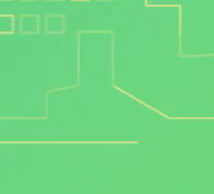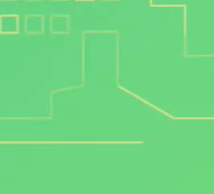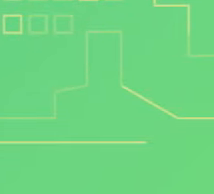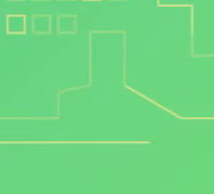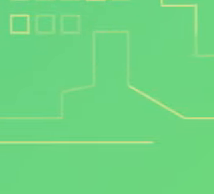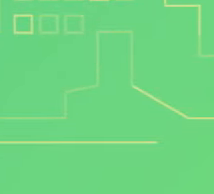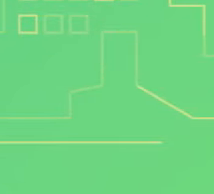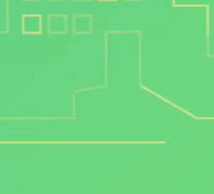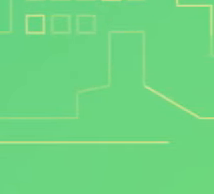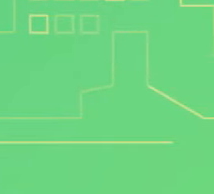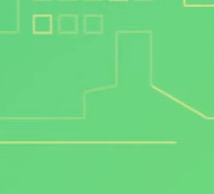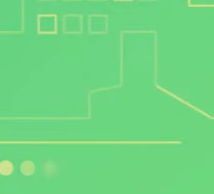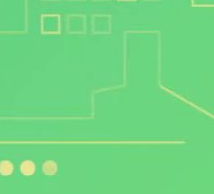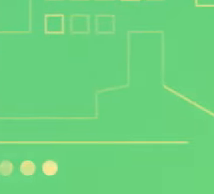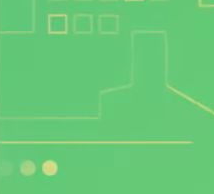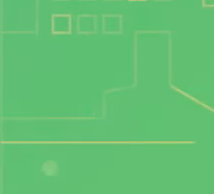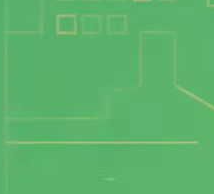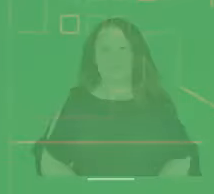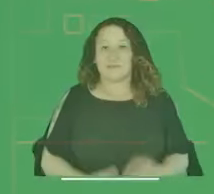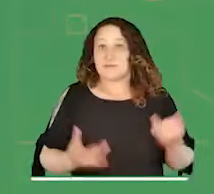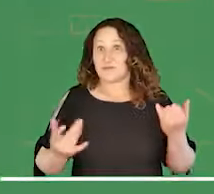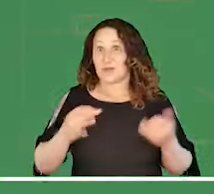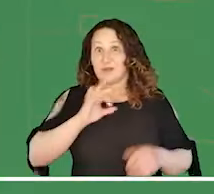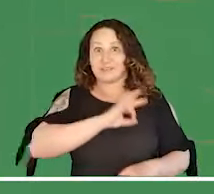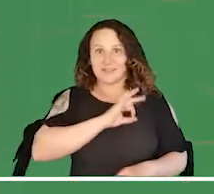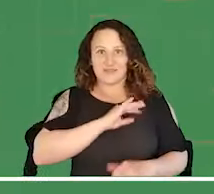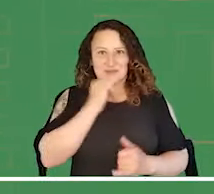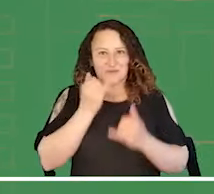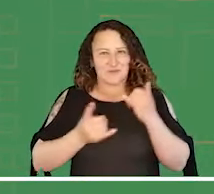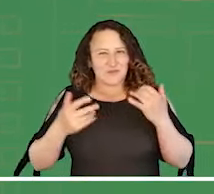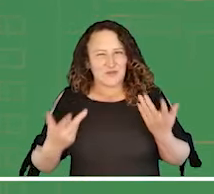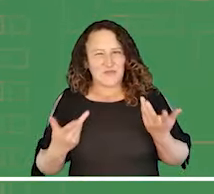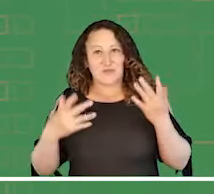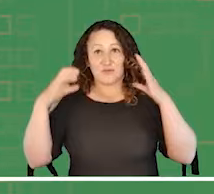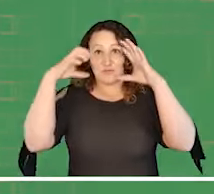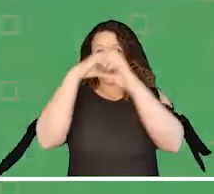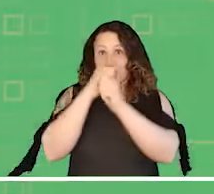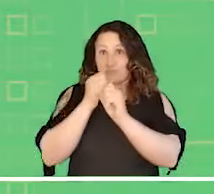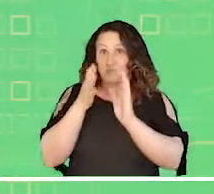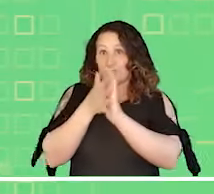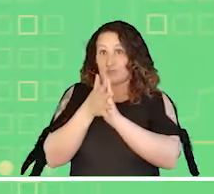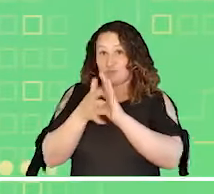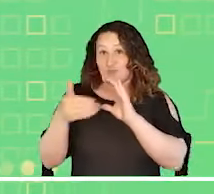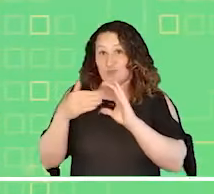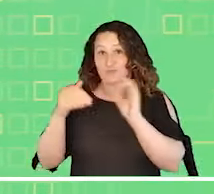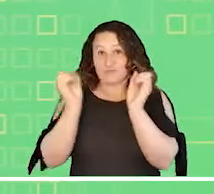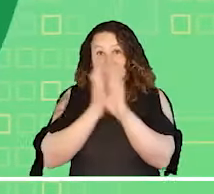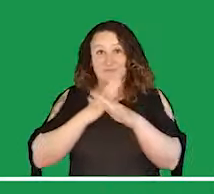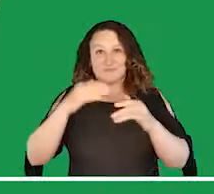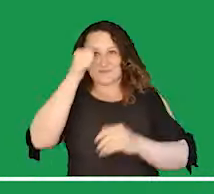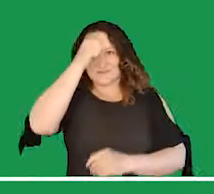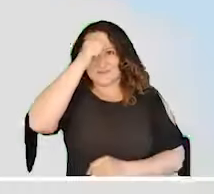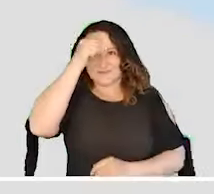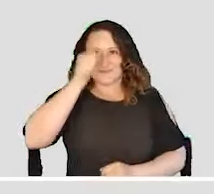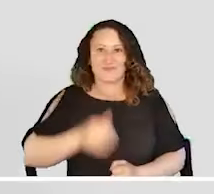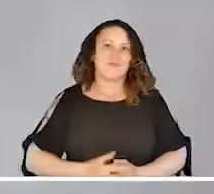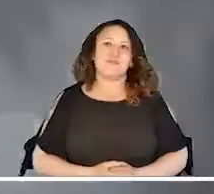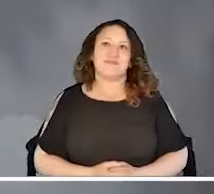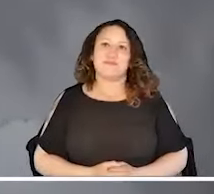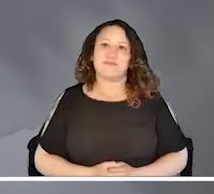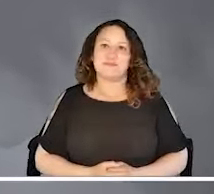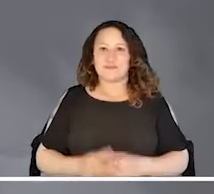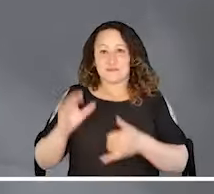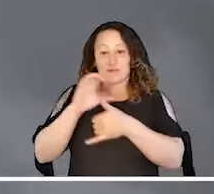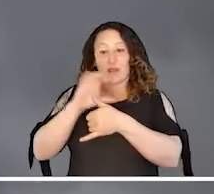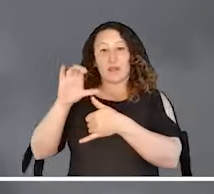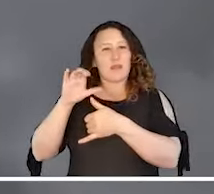Finalizamos este sábado con el pronóstico meteorológico para la noche de hoy y madrugada del domingo. Para la región